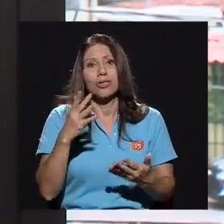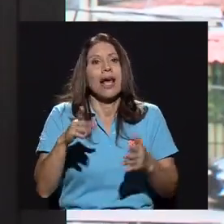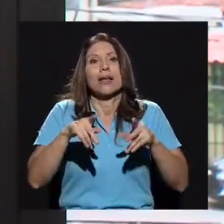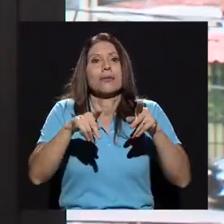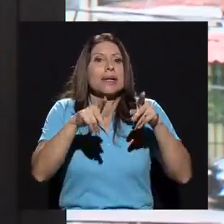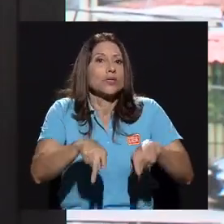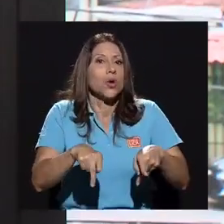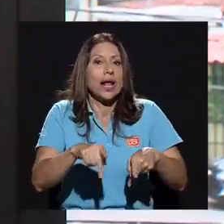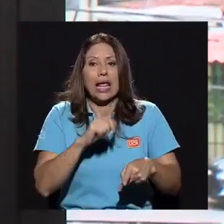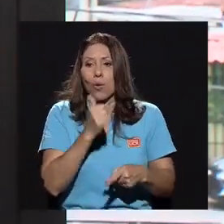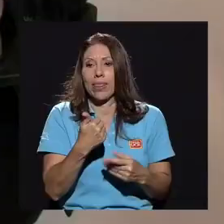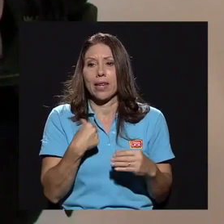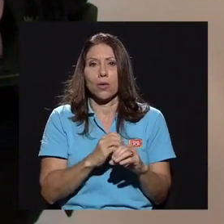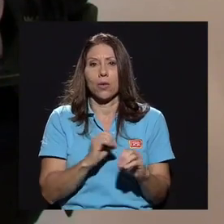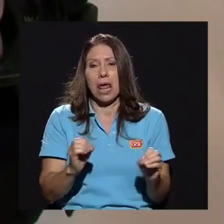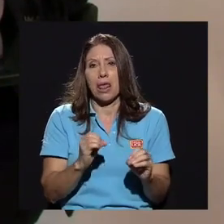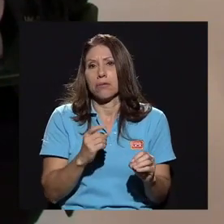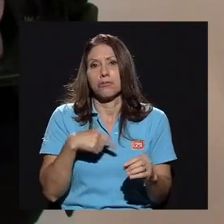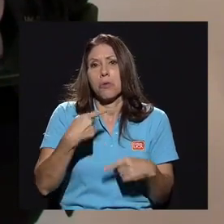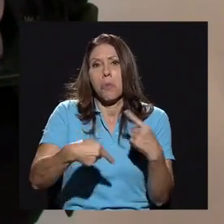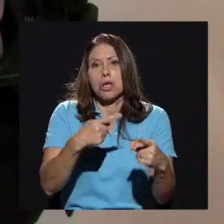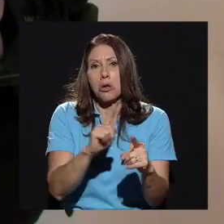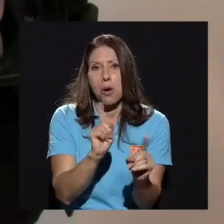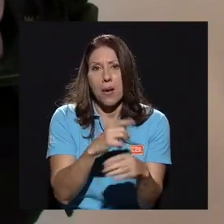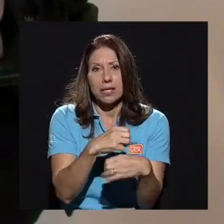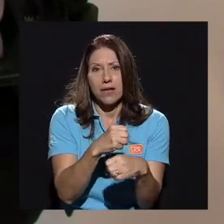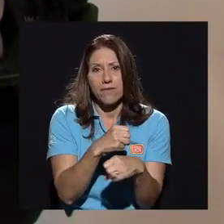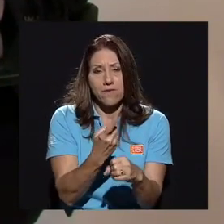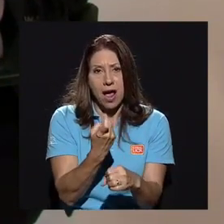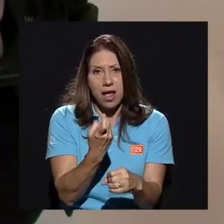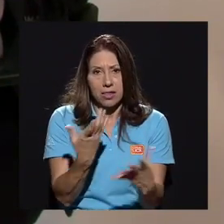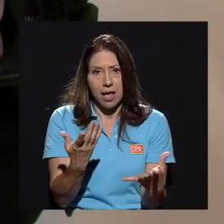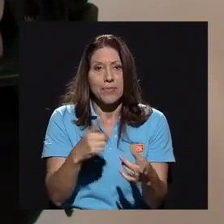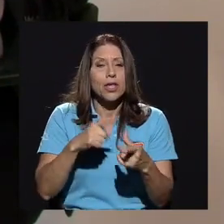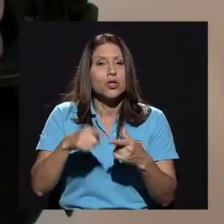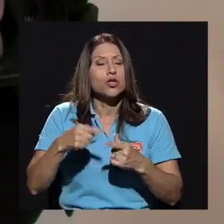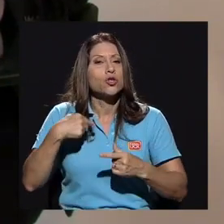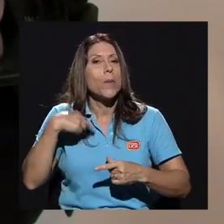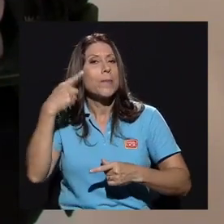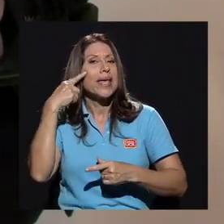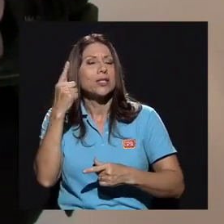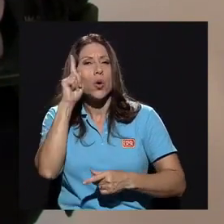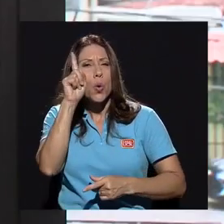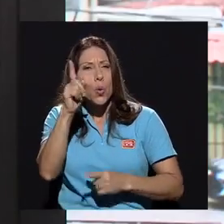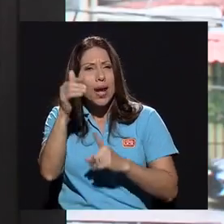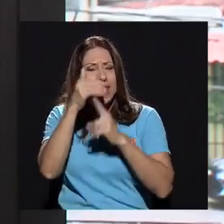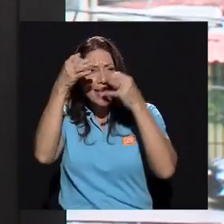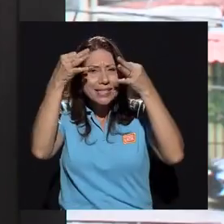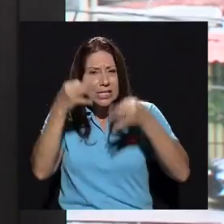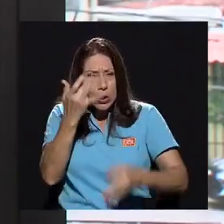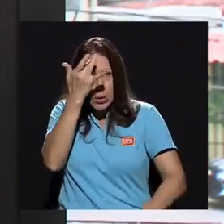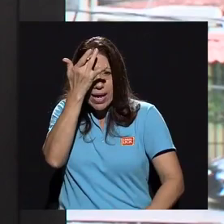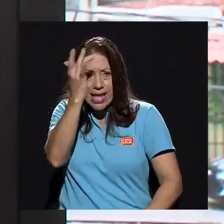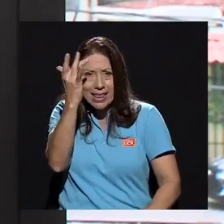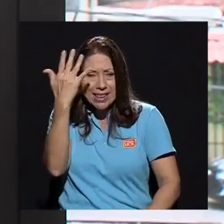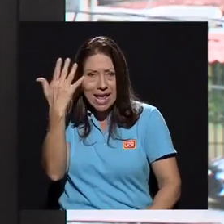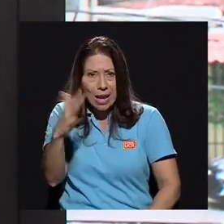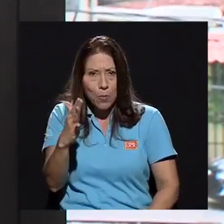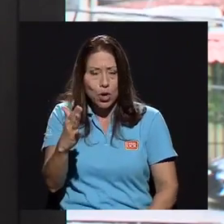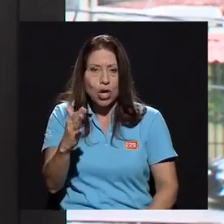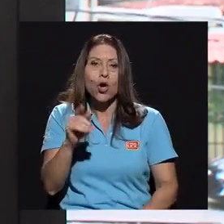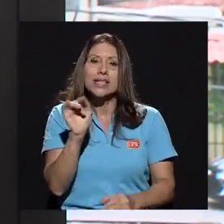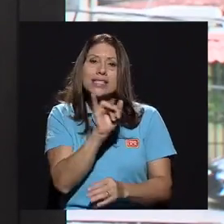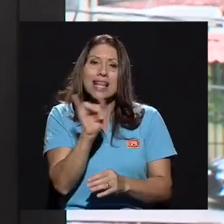tenido, usted no lo va a extrañar. Al respecto, pienso yo que lo salomónico sería hacerlo como un esquema